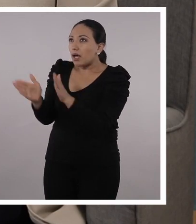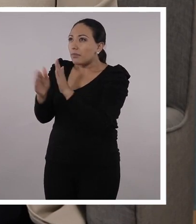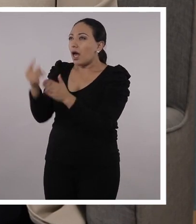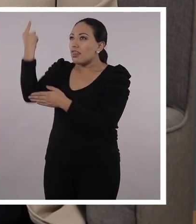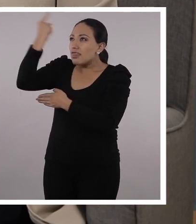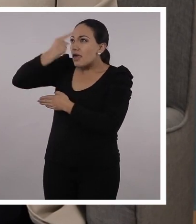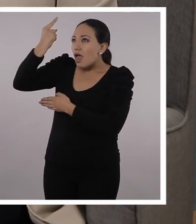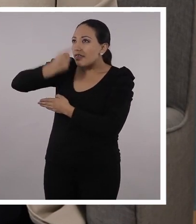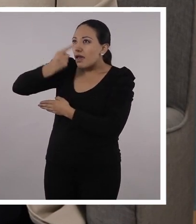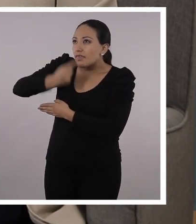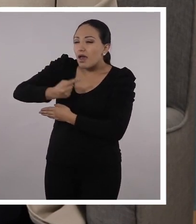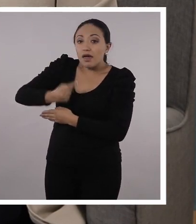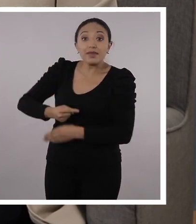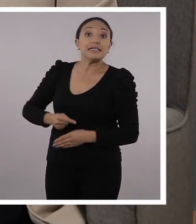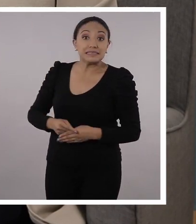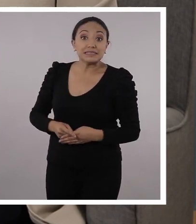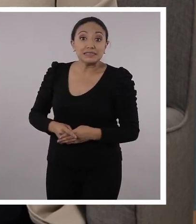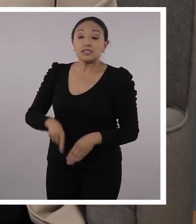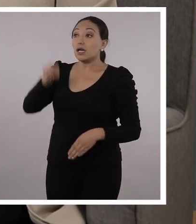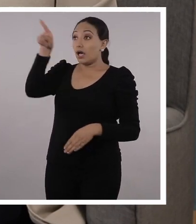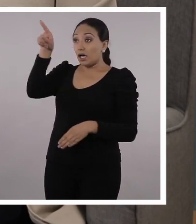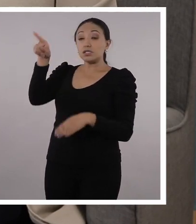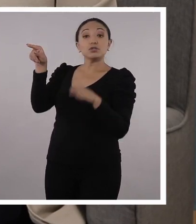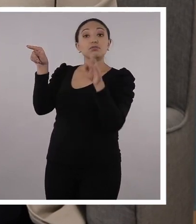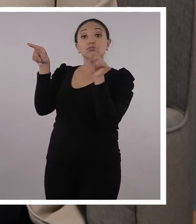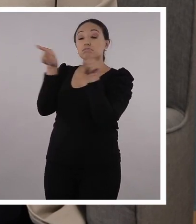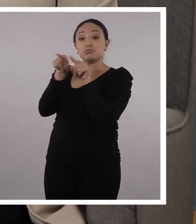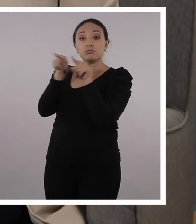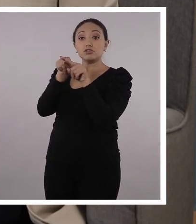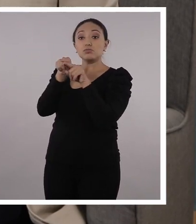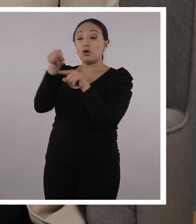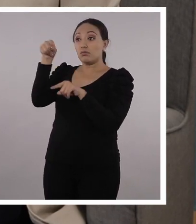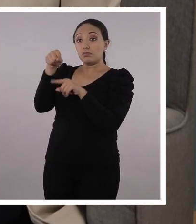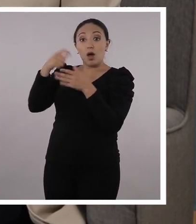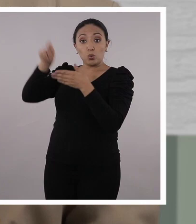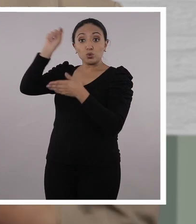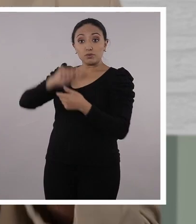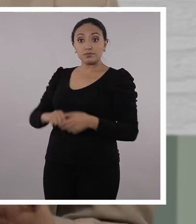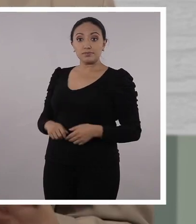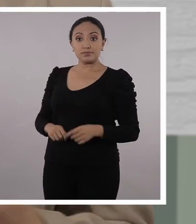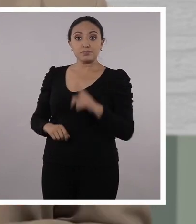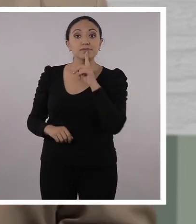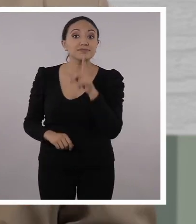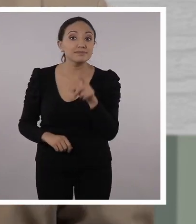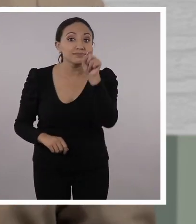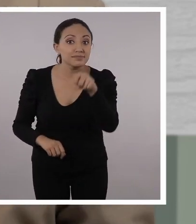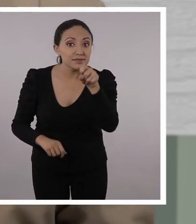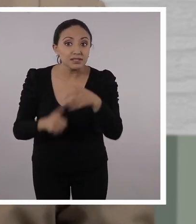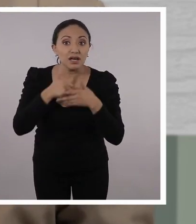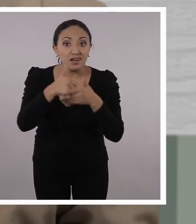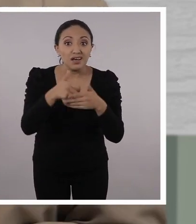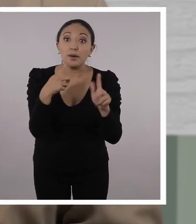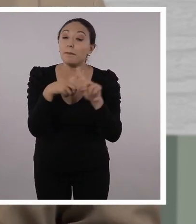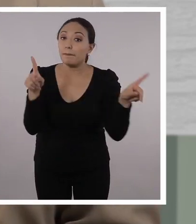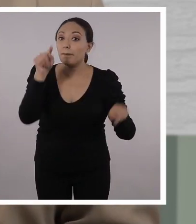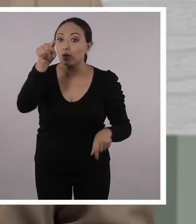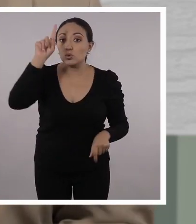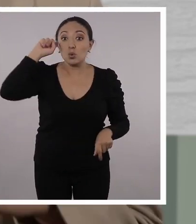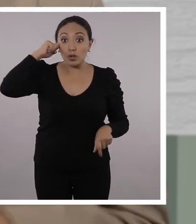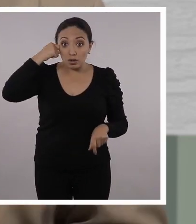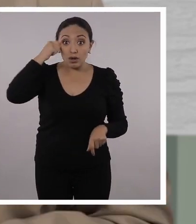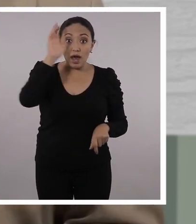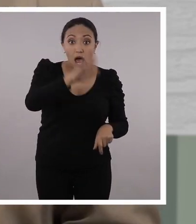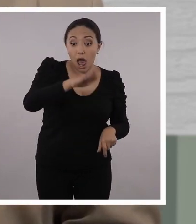aplicados del día a día de los chicos y chicas, ya que está basado en el currículo priorizado. ¡Es cierto! Eso es de gran ayuda, pero debemos